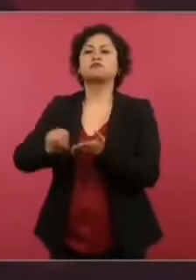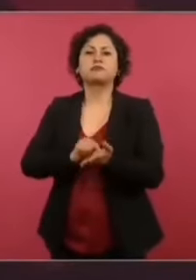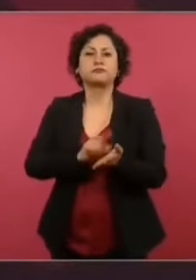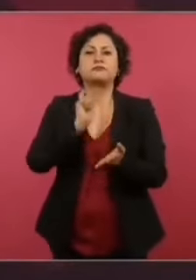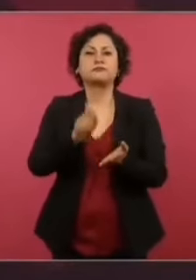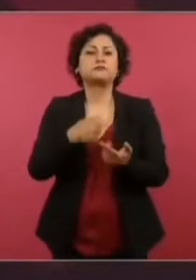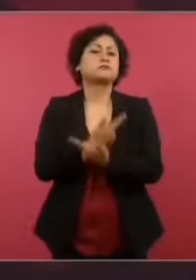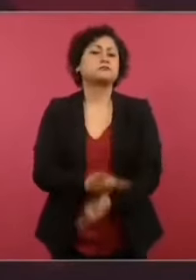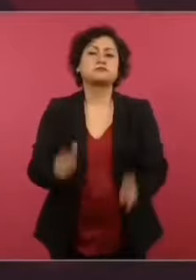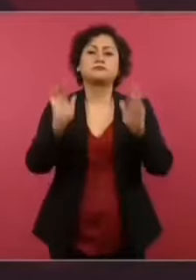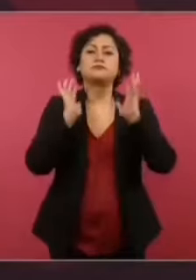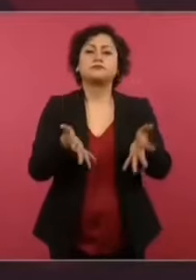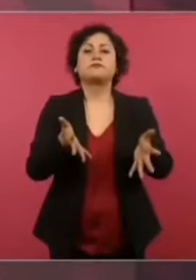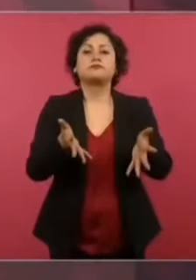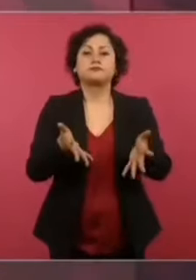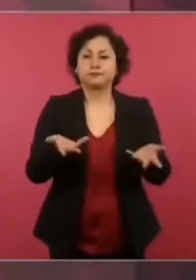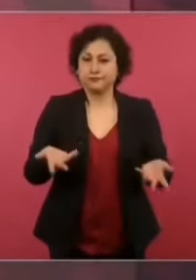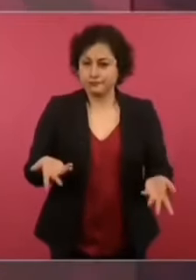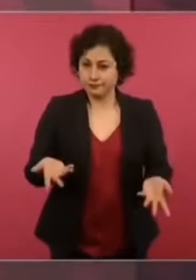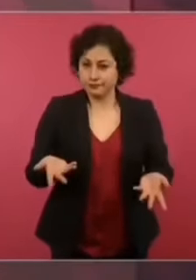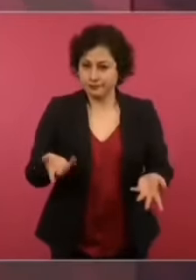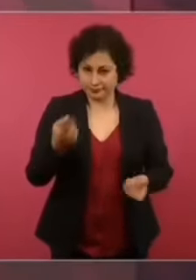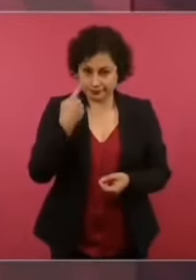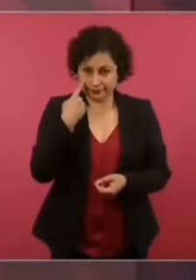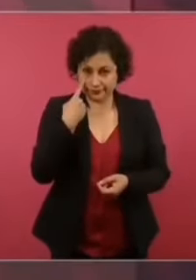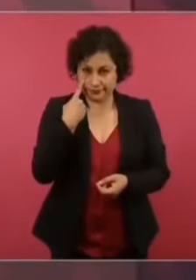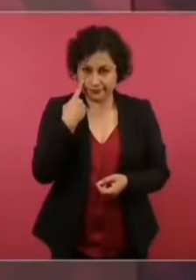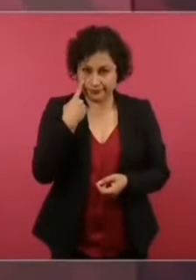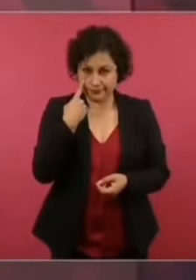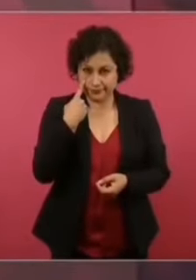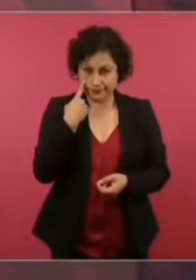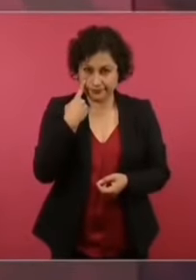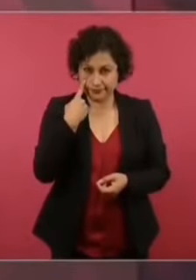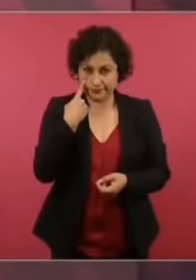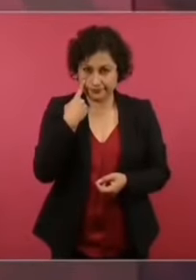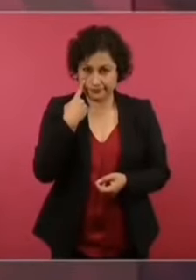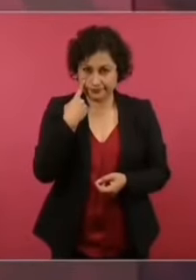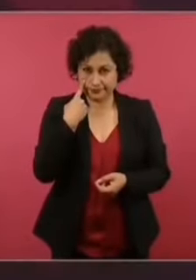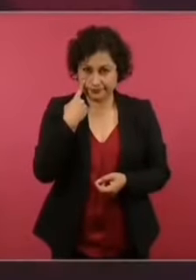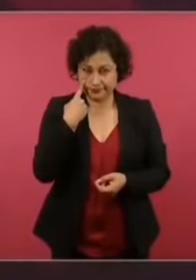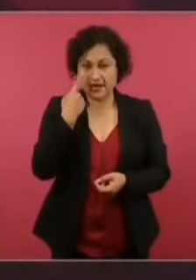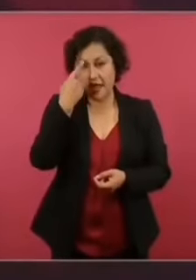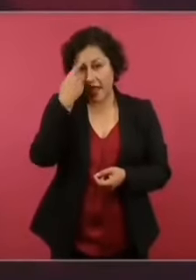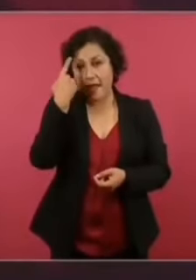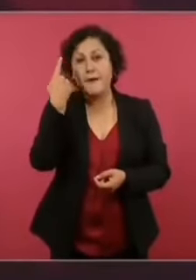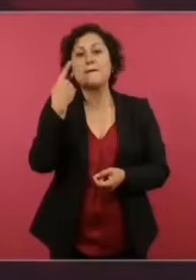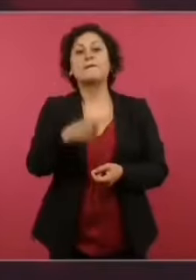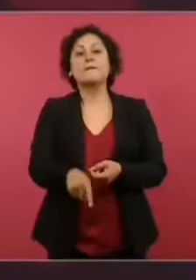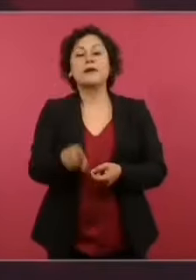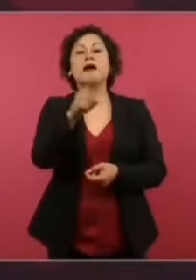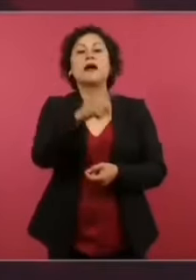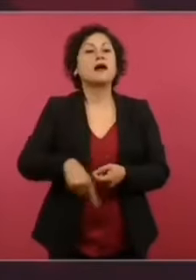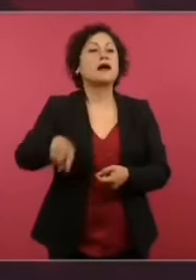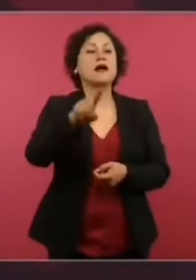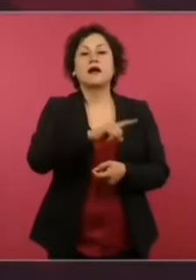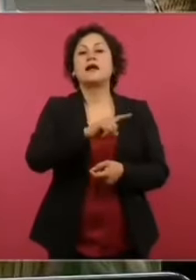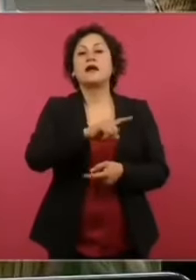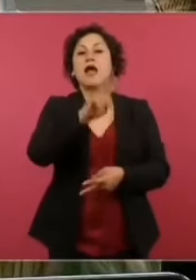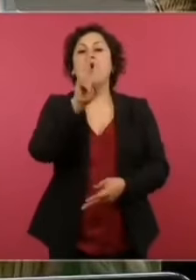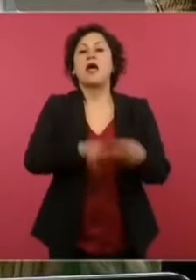cómo es un gobierno narco, pero todo así.